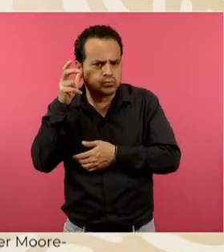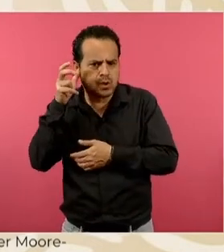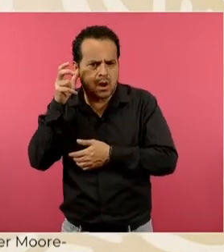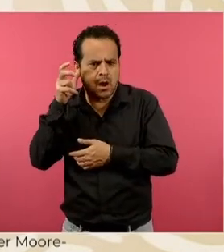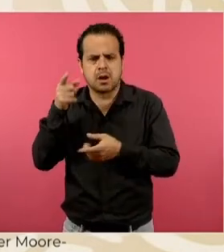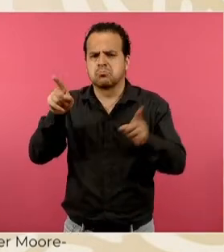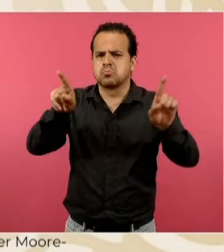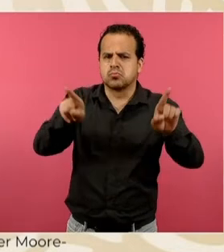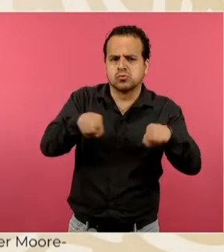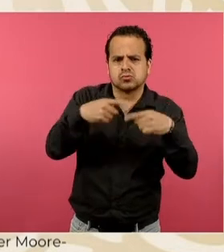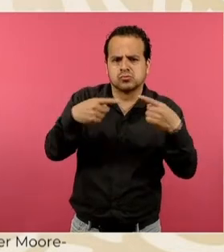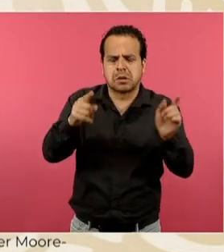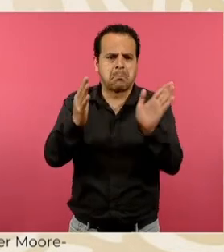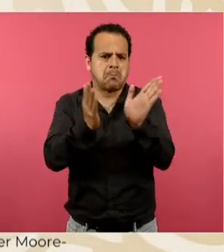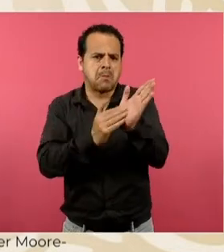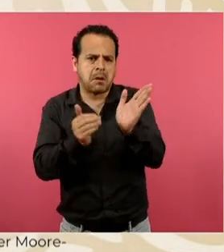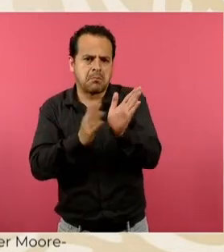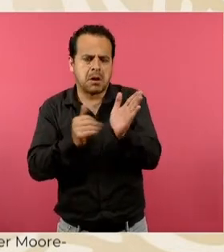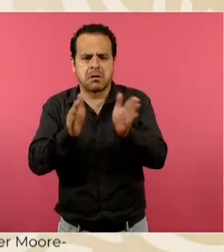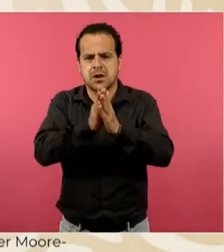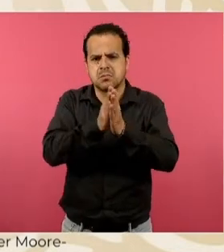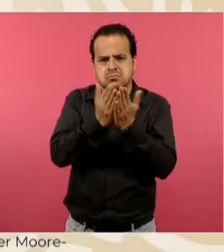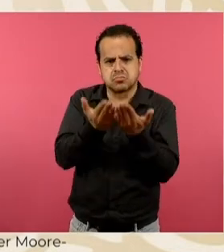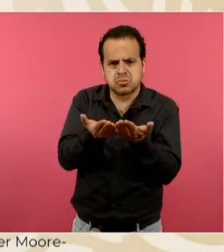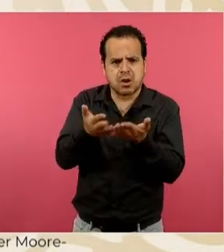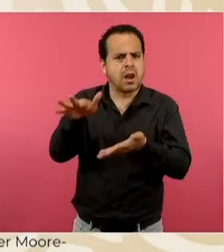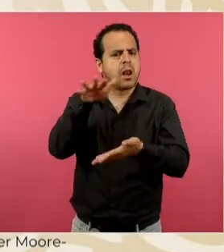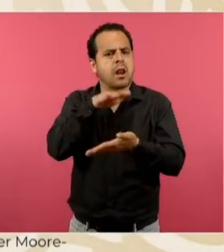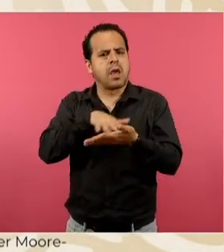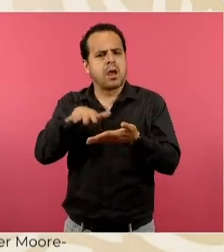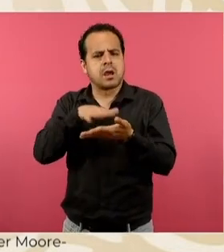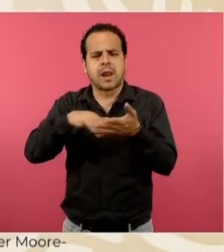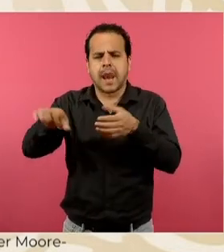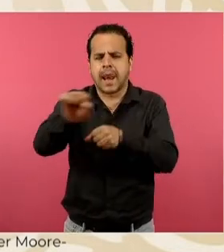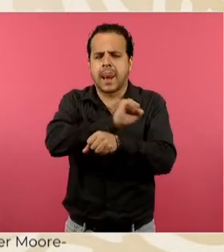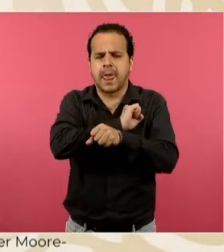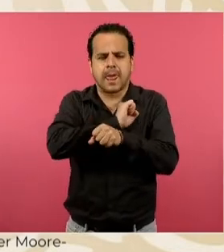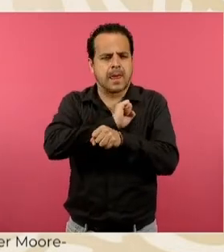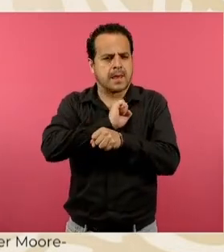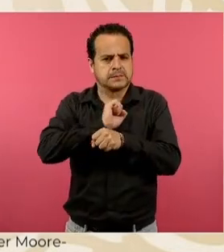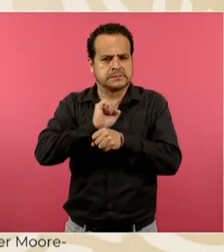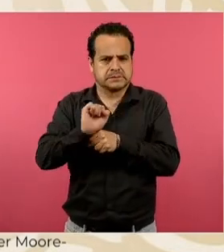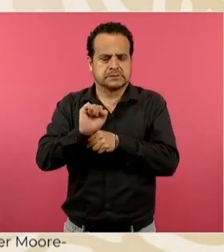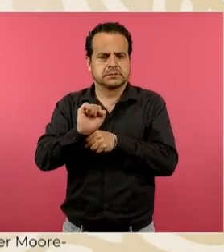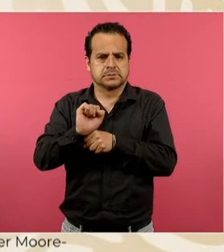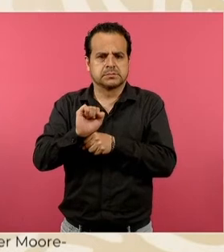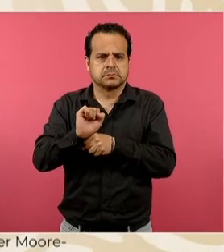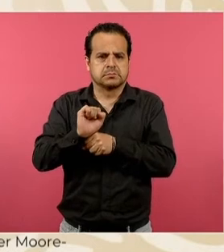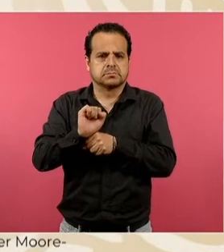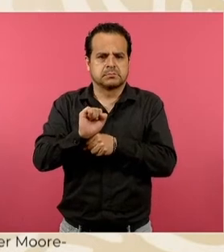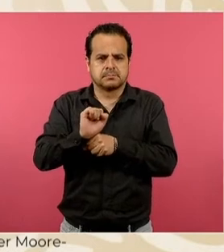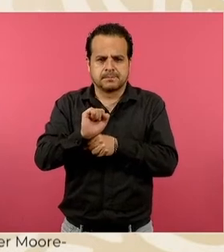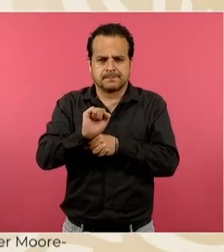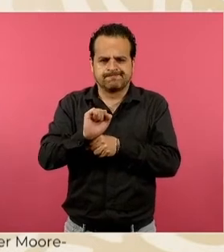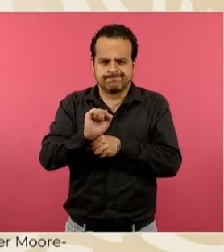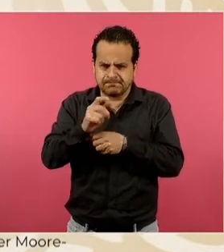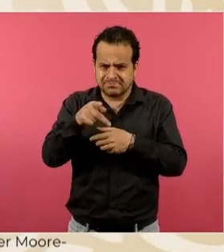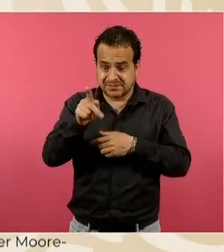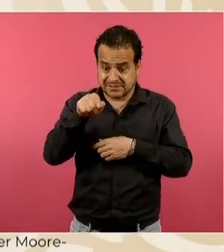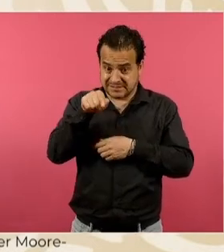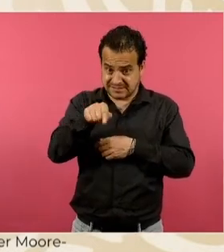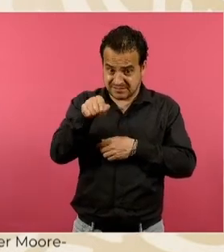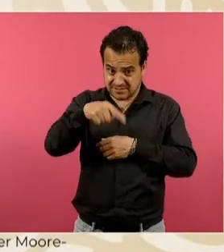algunos documentos que son muy fáciles de leer y aquí no es lo fácil, sino cuánto el alumno se puede involucrar